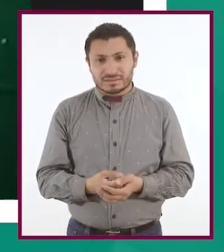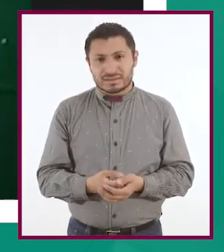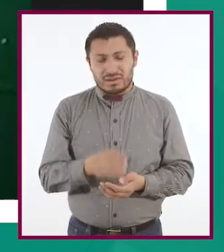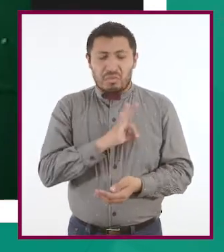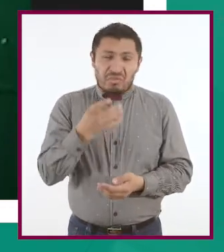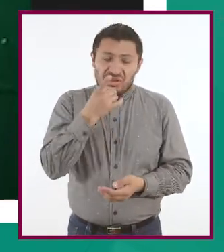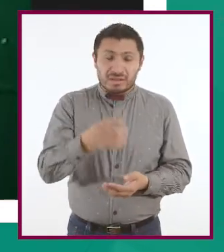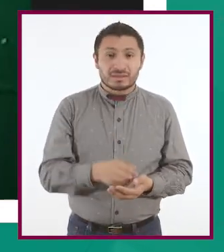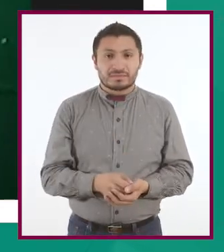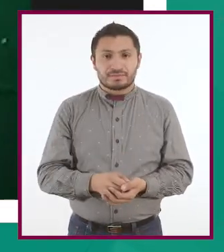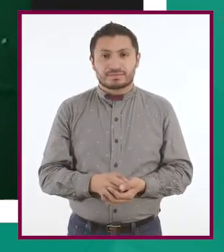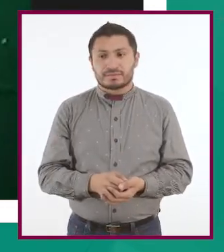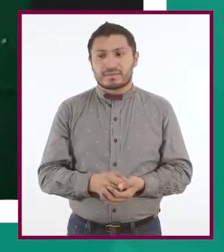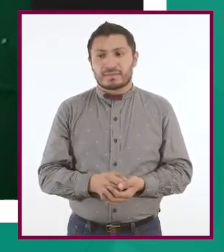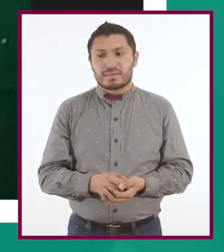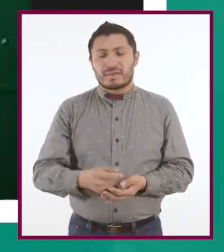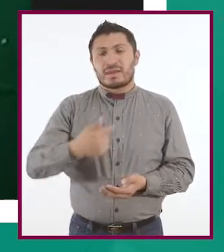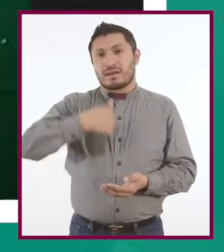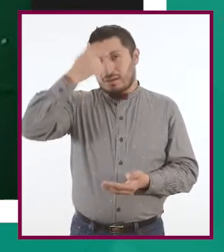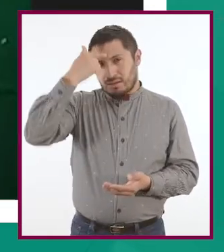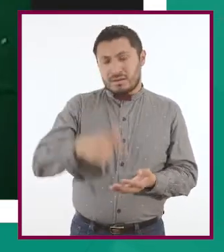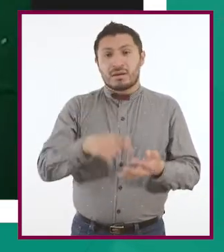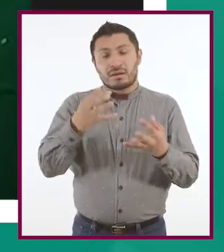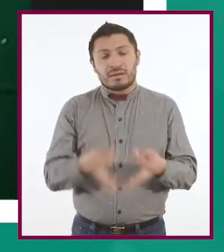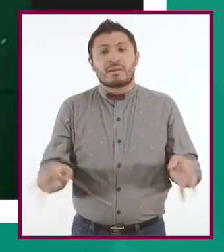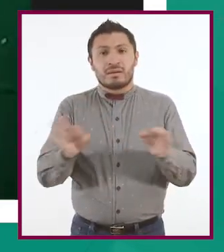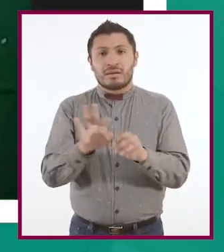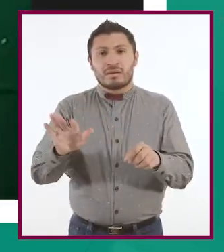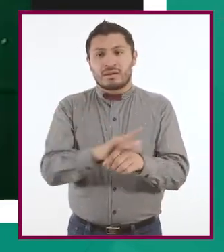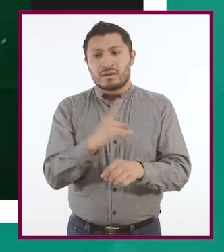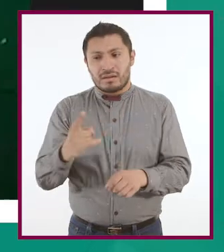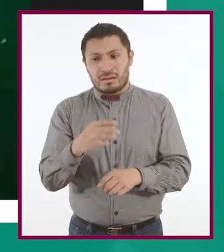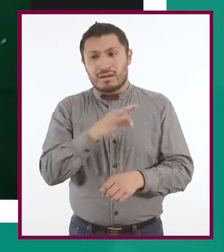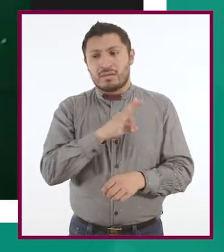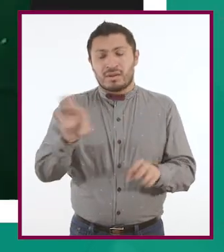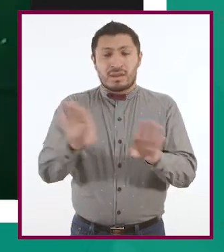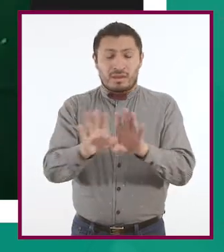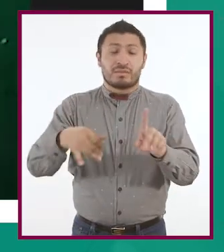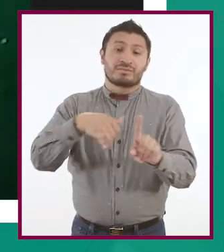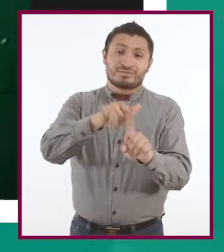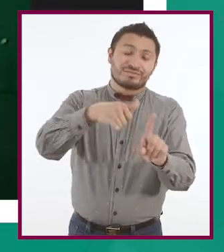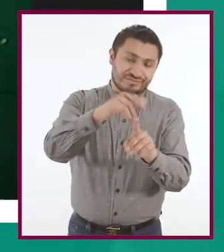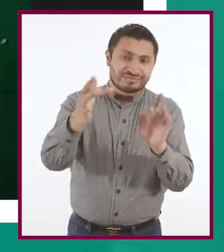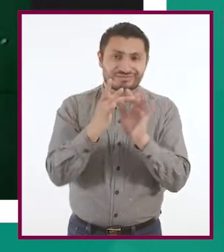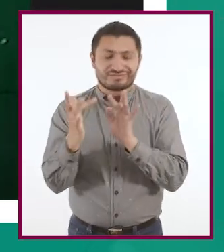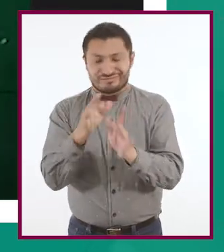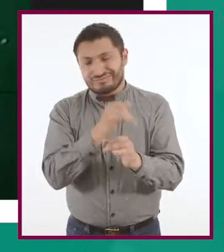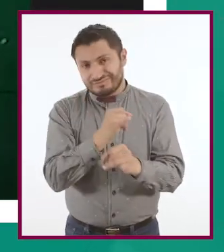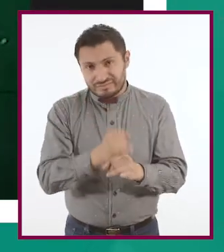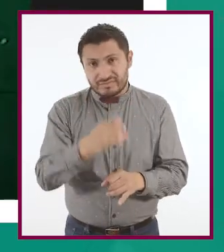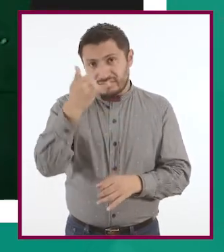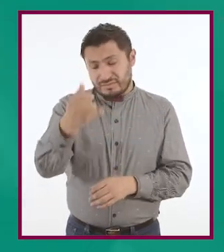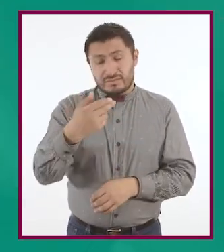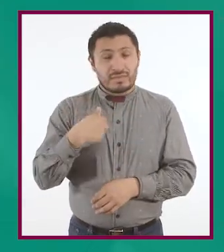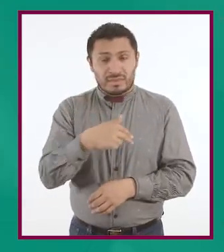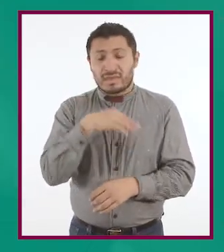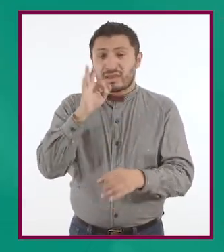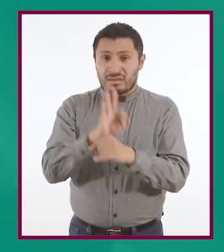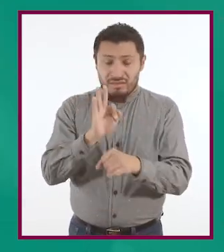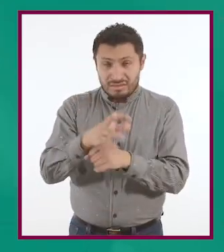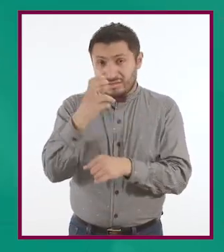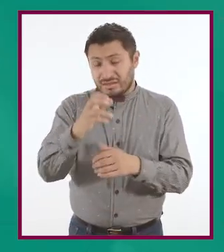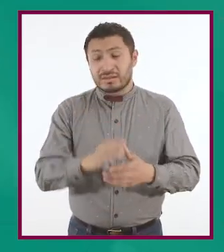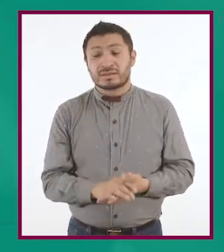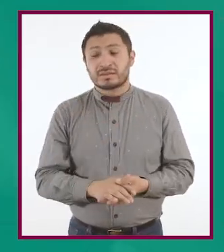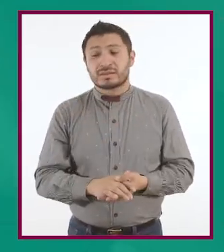podemos proteger, nos pueden hacer win ahí en las redes sociales y poder protegernos. Bueno,